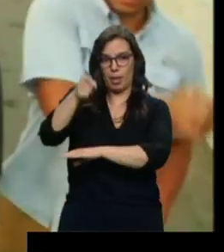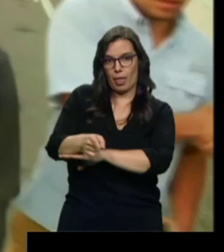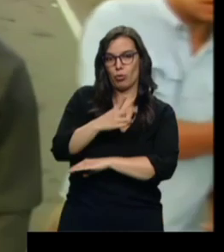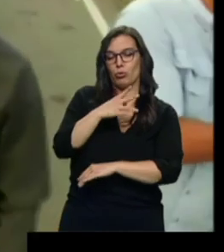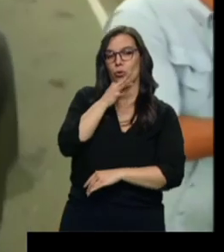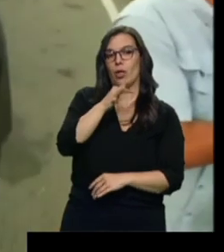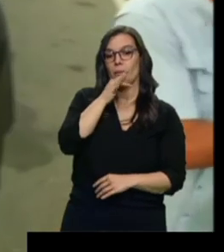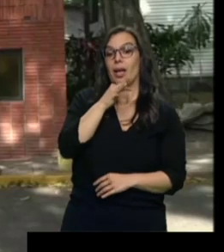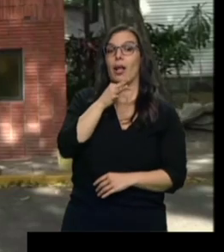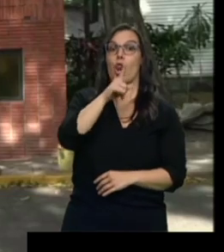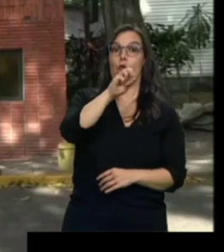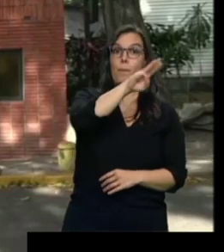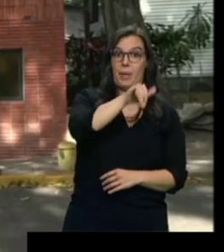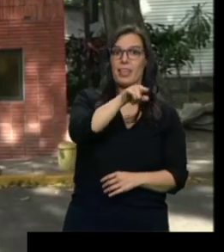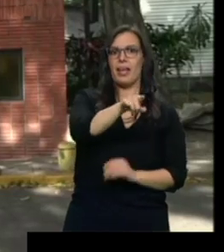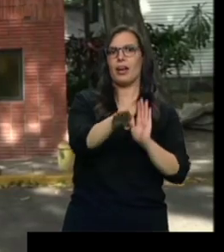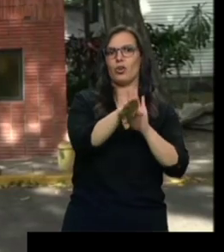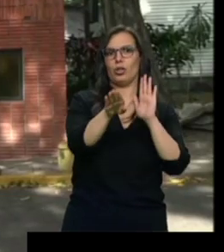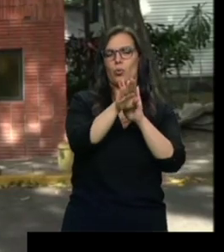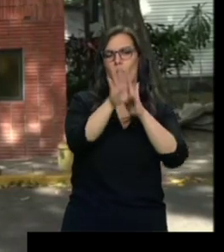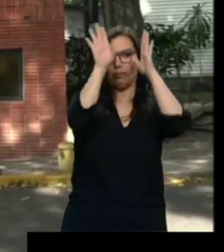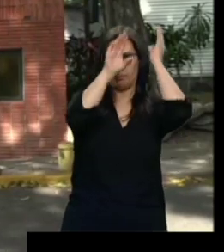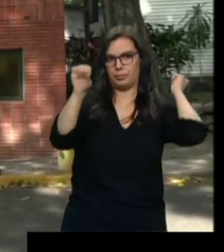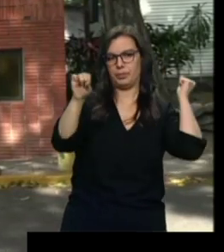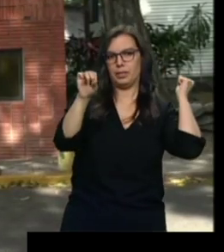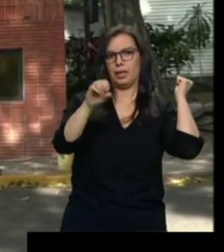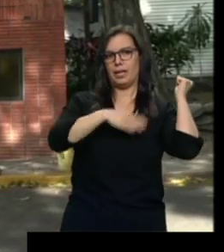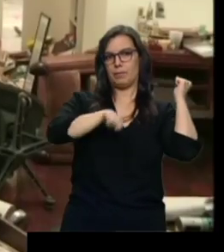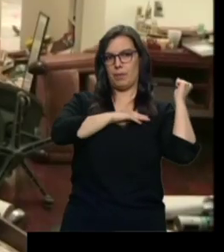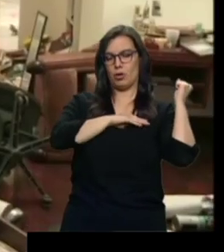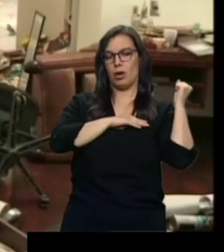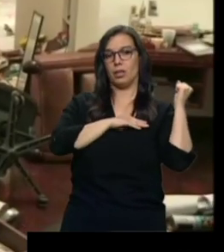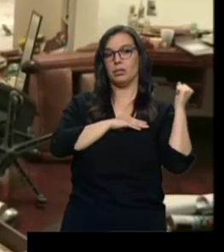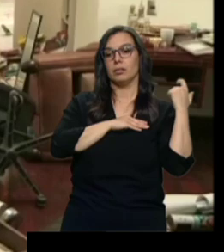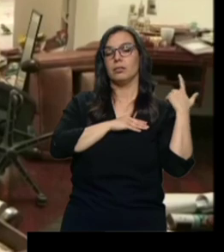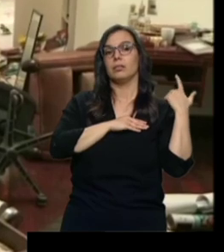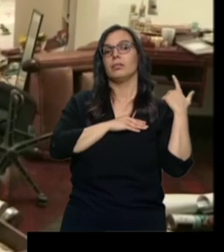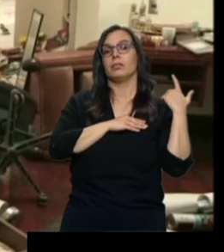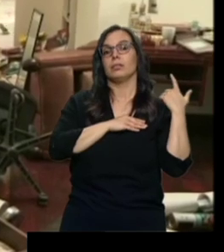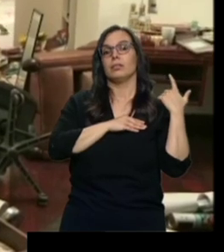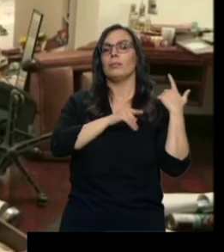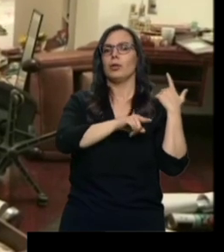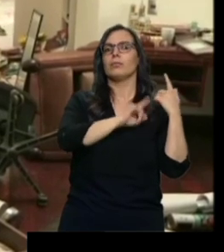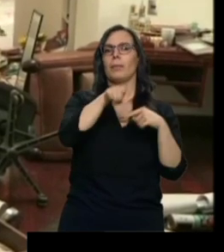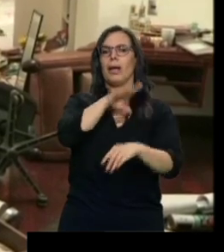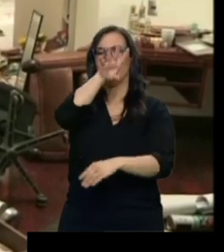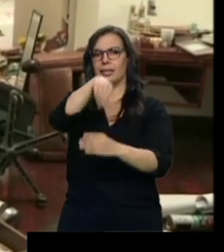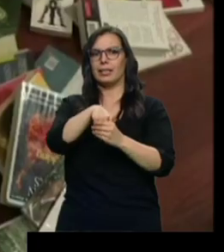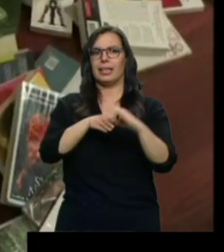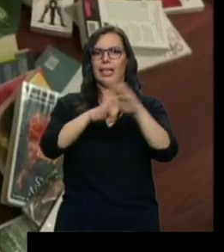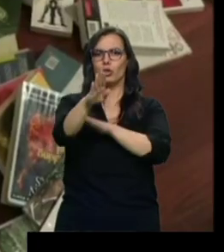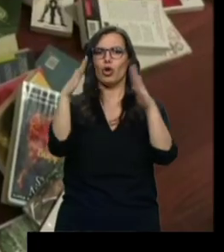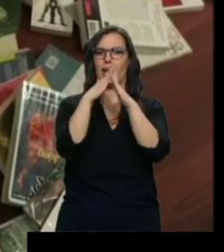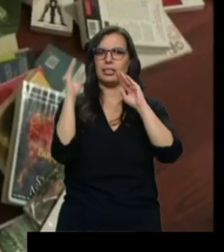en la residencia del embajador español en Caracas en condición de huésped. Con él en la legación han allanado su vivienda y han robado documentos,